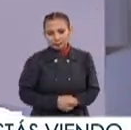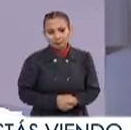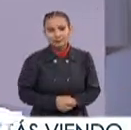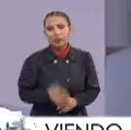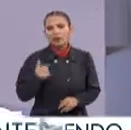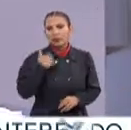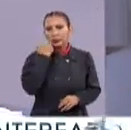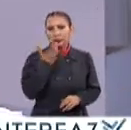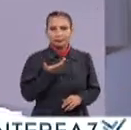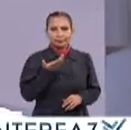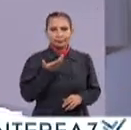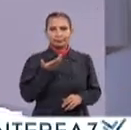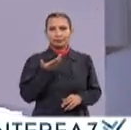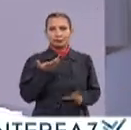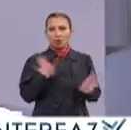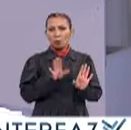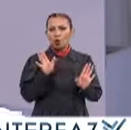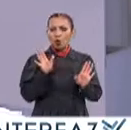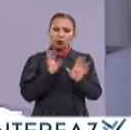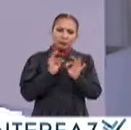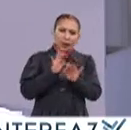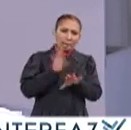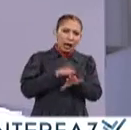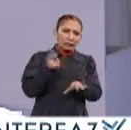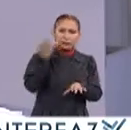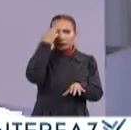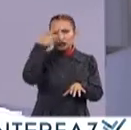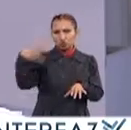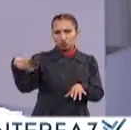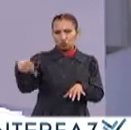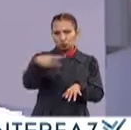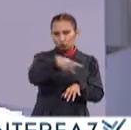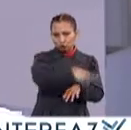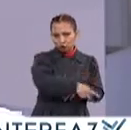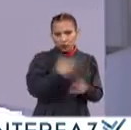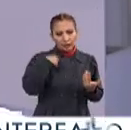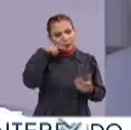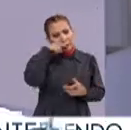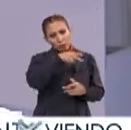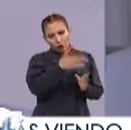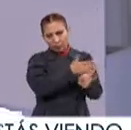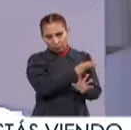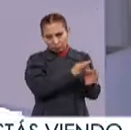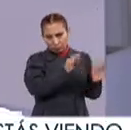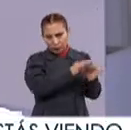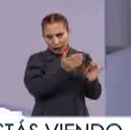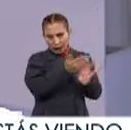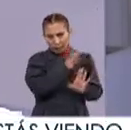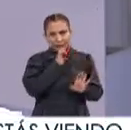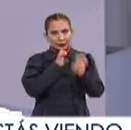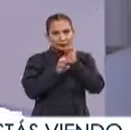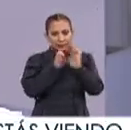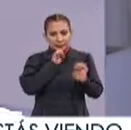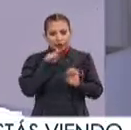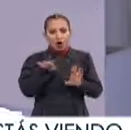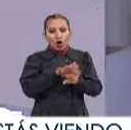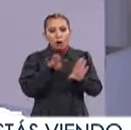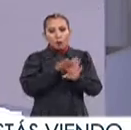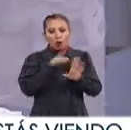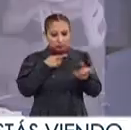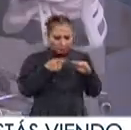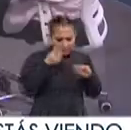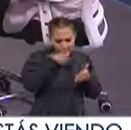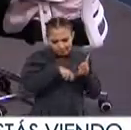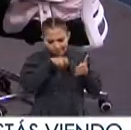Yo quisiera que nos contara un poco sobre la experiencia que tuvieron Ya veíamos en la nota antes de la entrevista como incluso se están